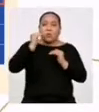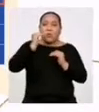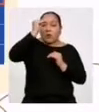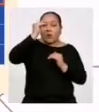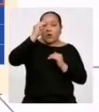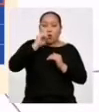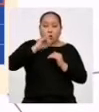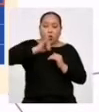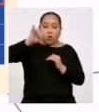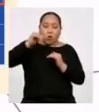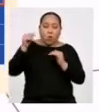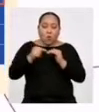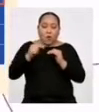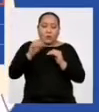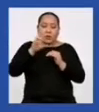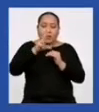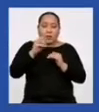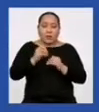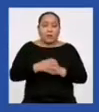o iguales a 30